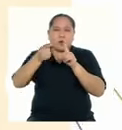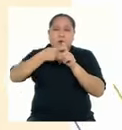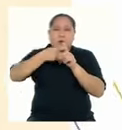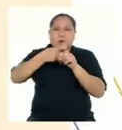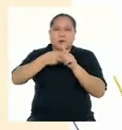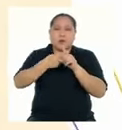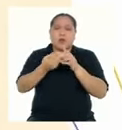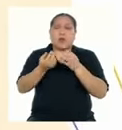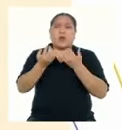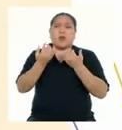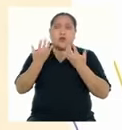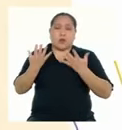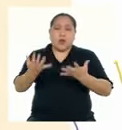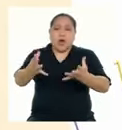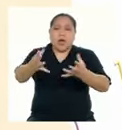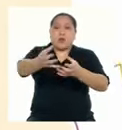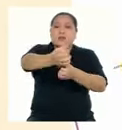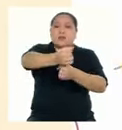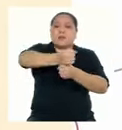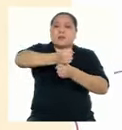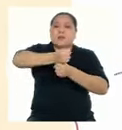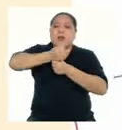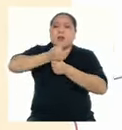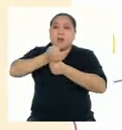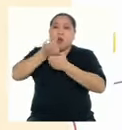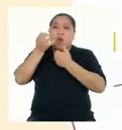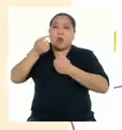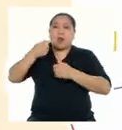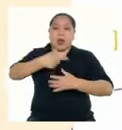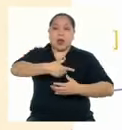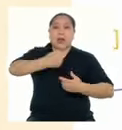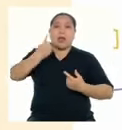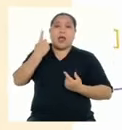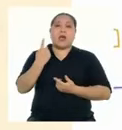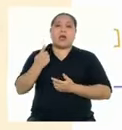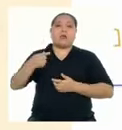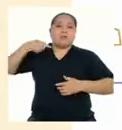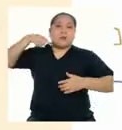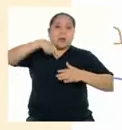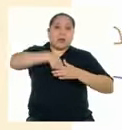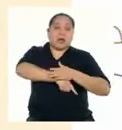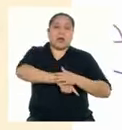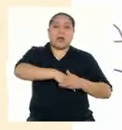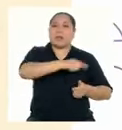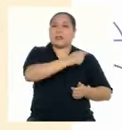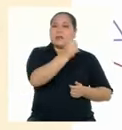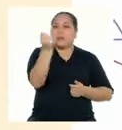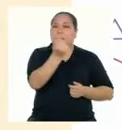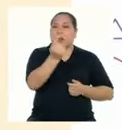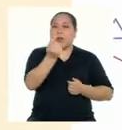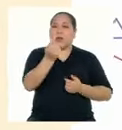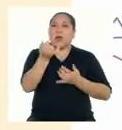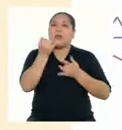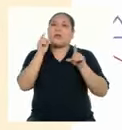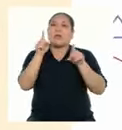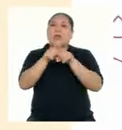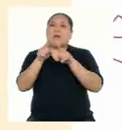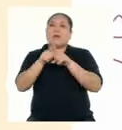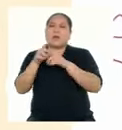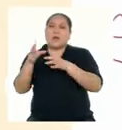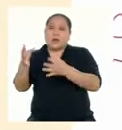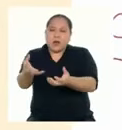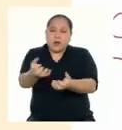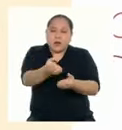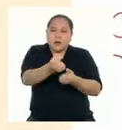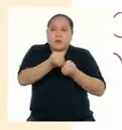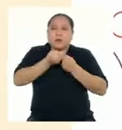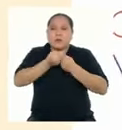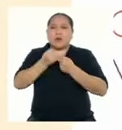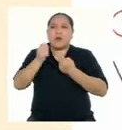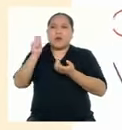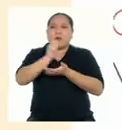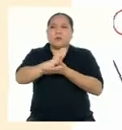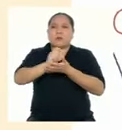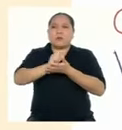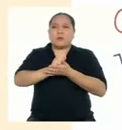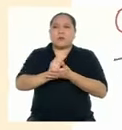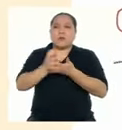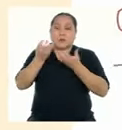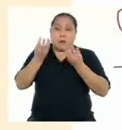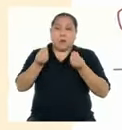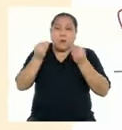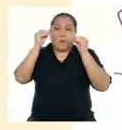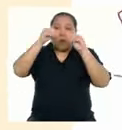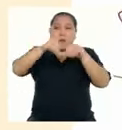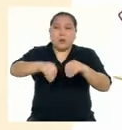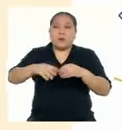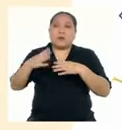hora la espada, hora la pluma Aplica pues un rato los sentidos al bajo son de mi zampoña